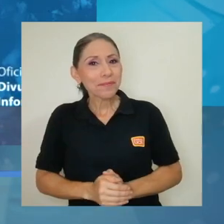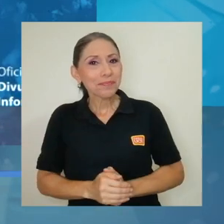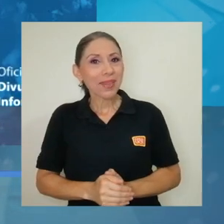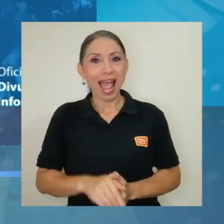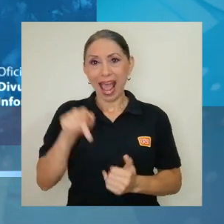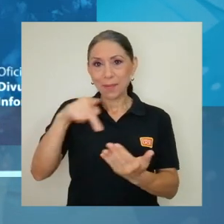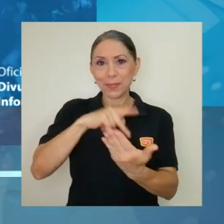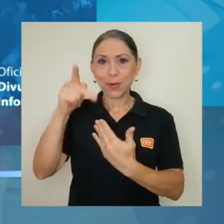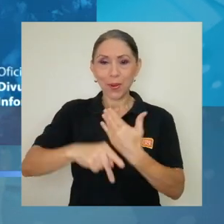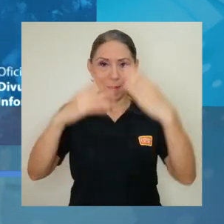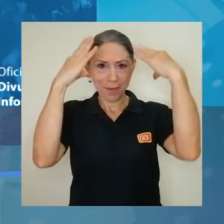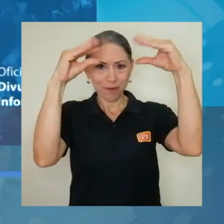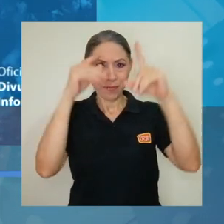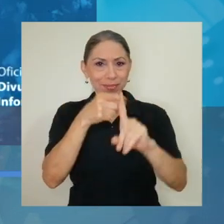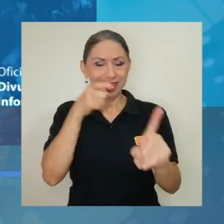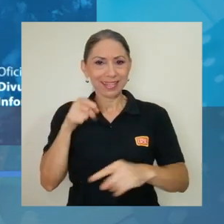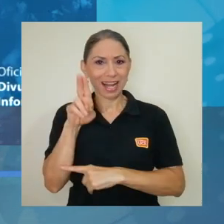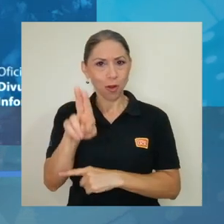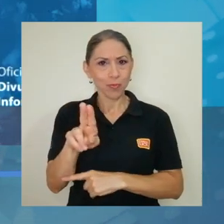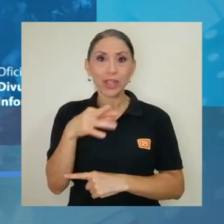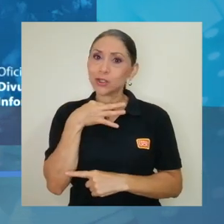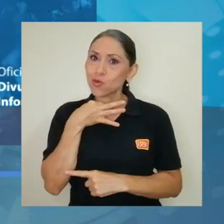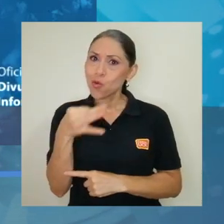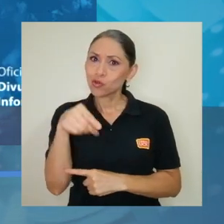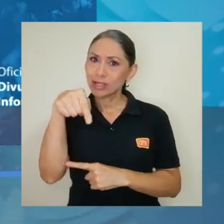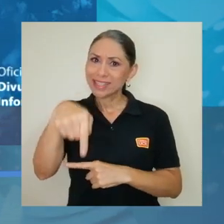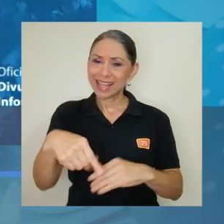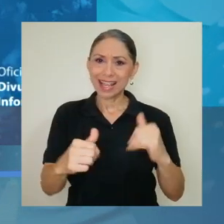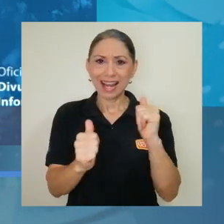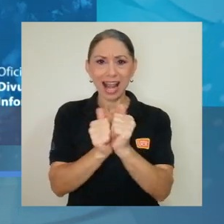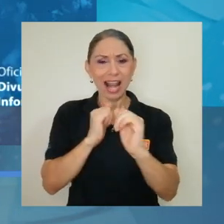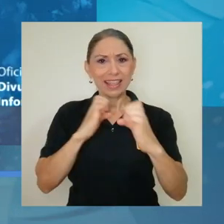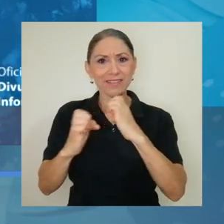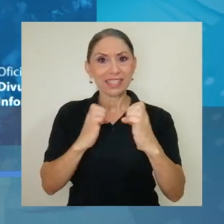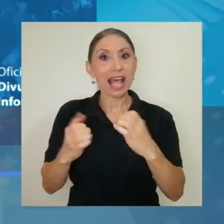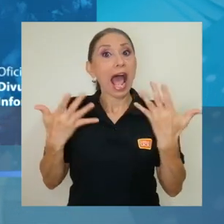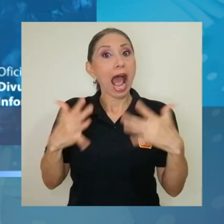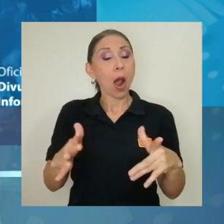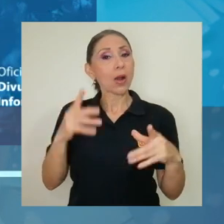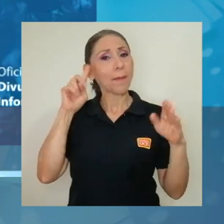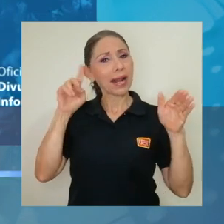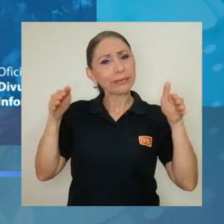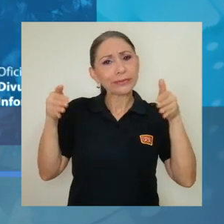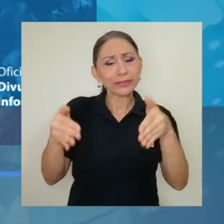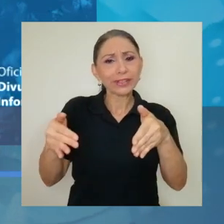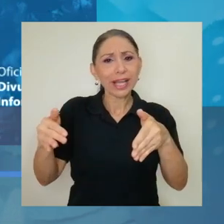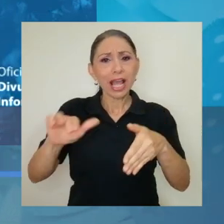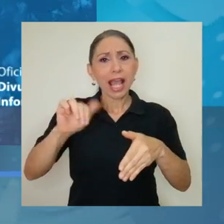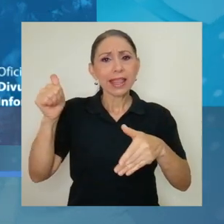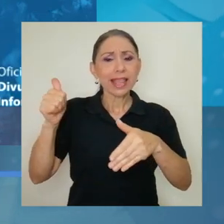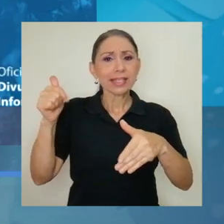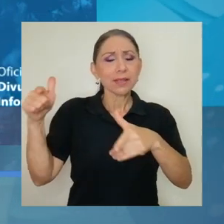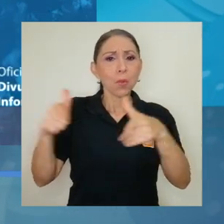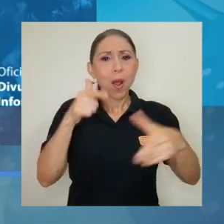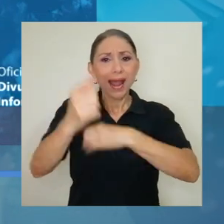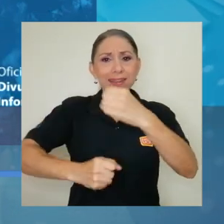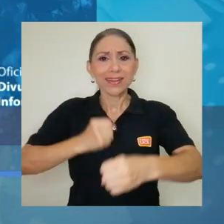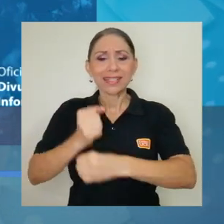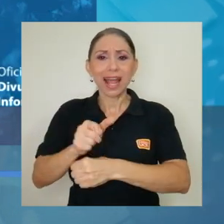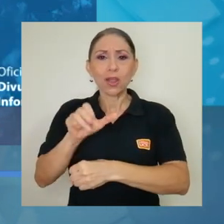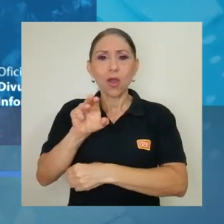A su informativo desde la U, un gusto tenerlo en nuestra entrevista de fondo con motivo del décimo aniversario del mío CIMAR.